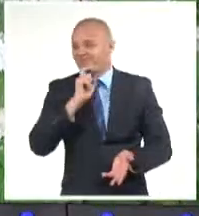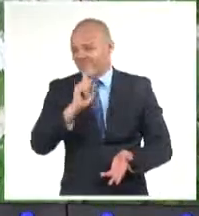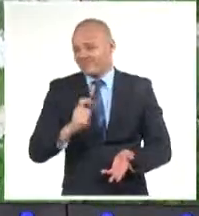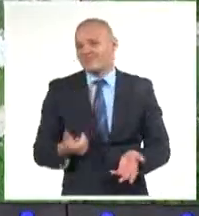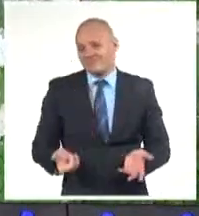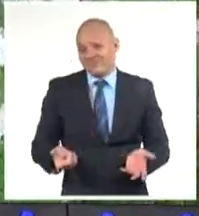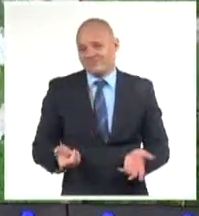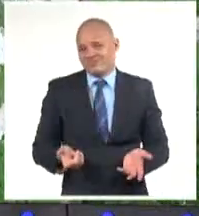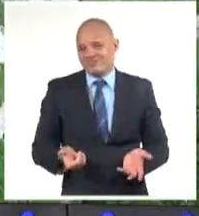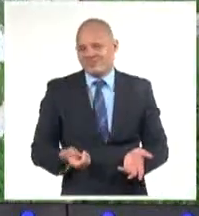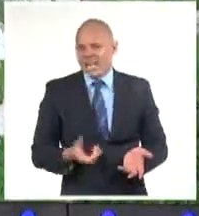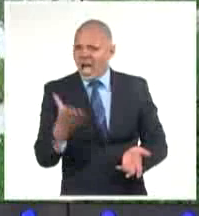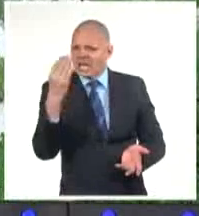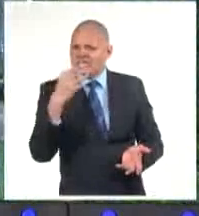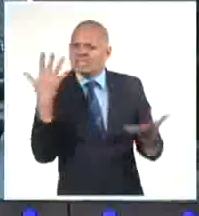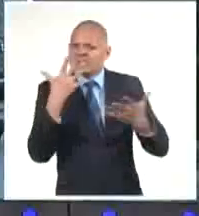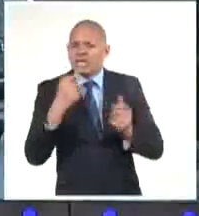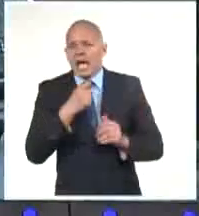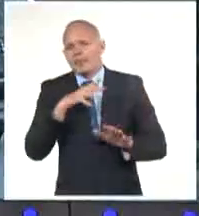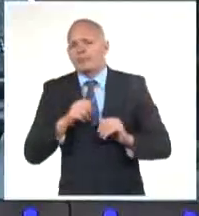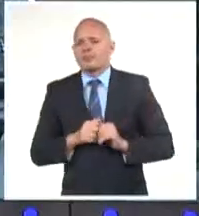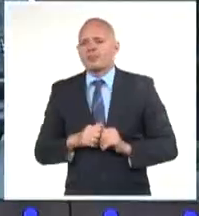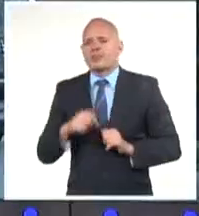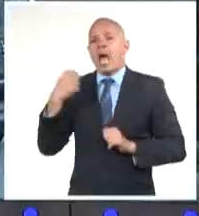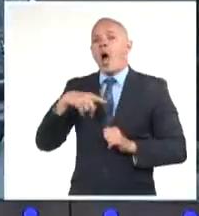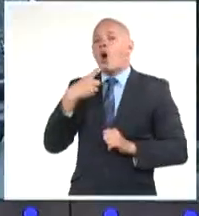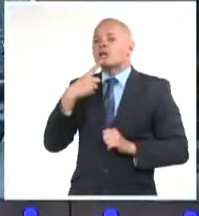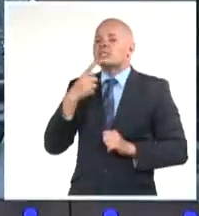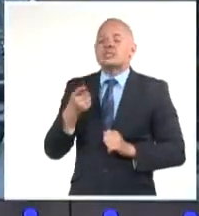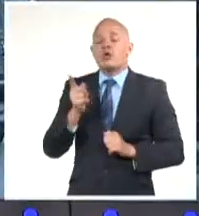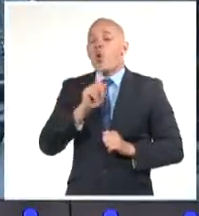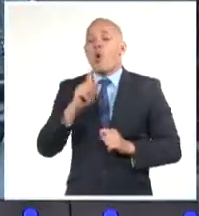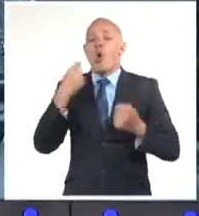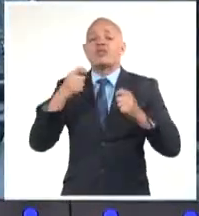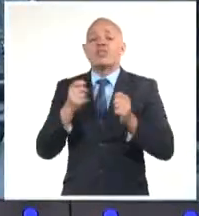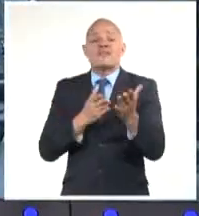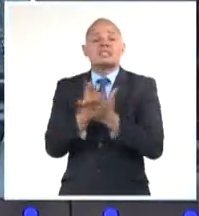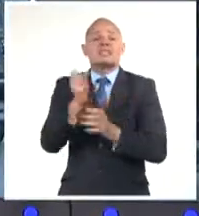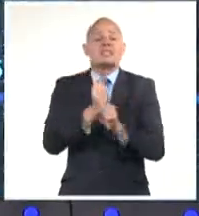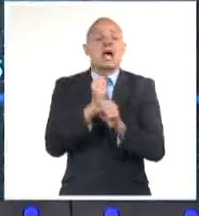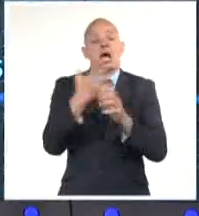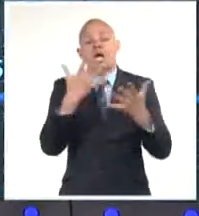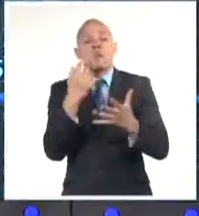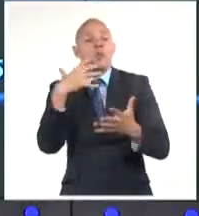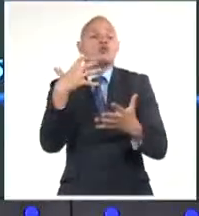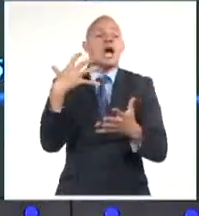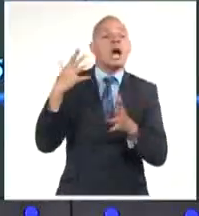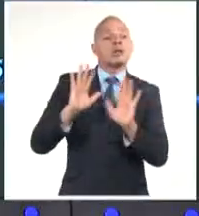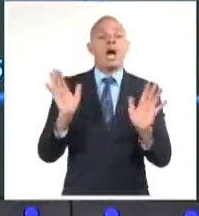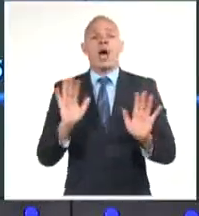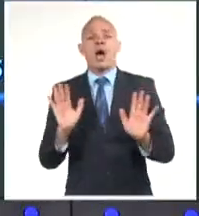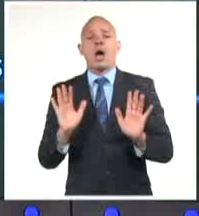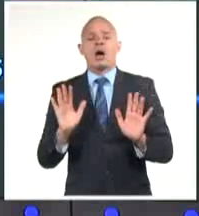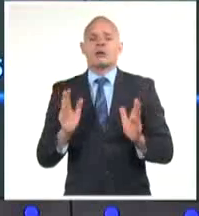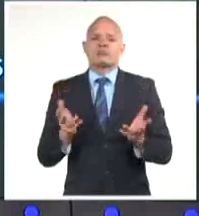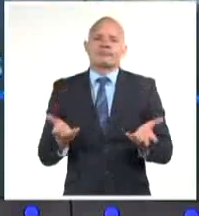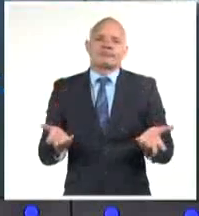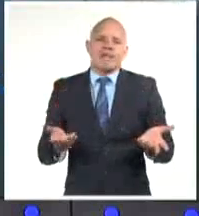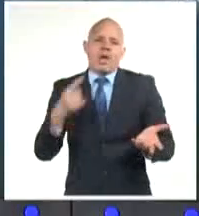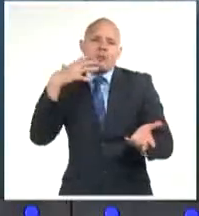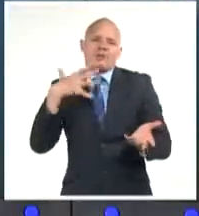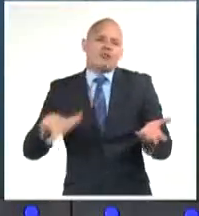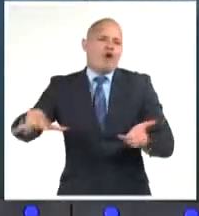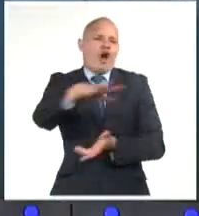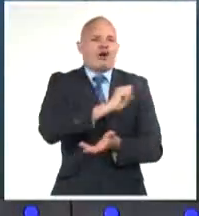que alguien me diga qué sector no es importante o estratégico en este país. Pero ni las termoeléctricas reverdecerán de hoy para